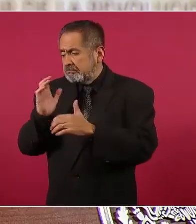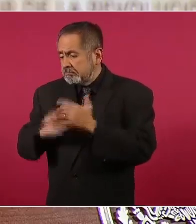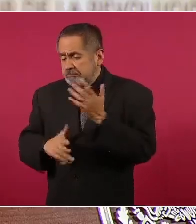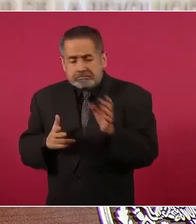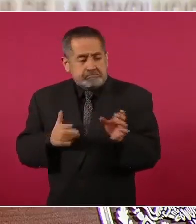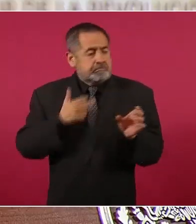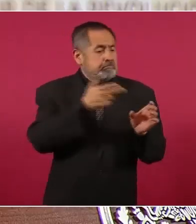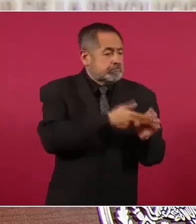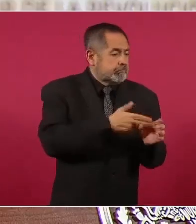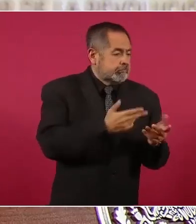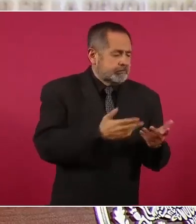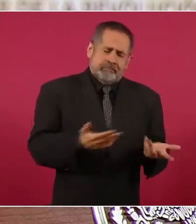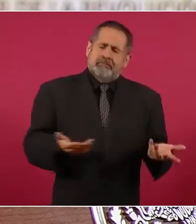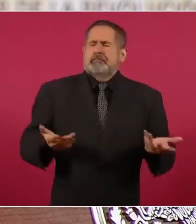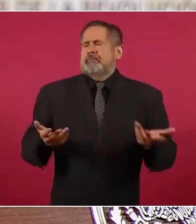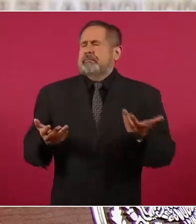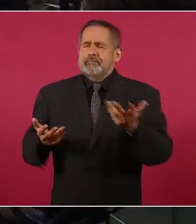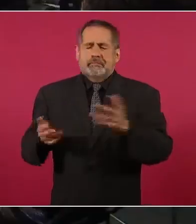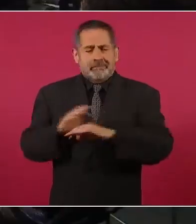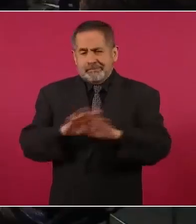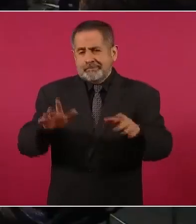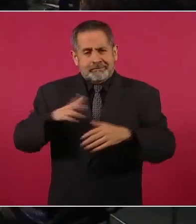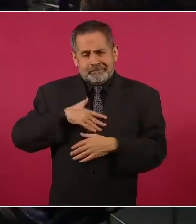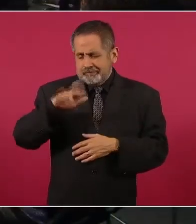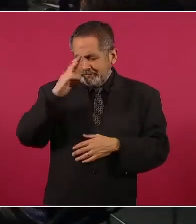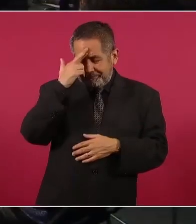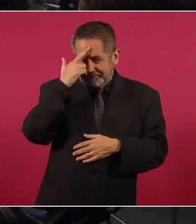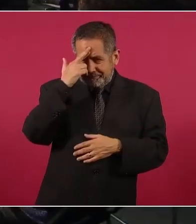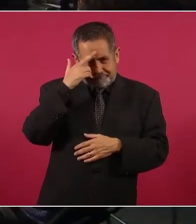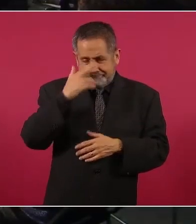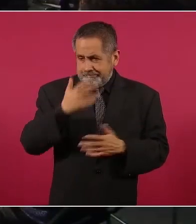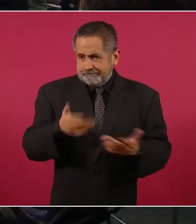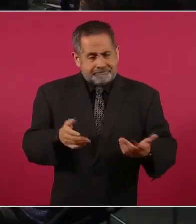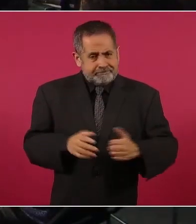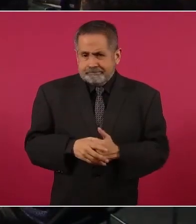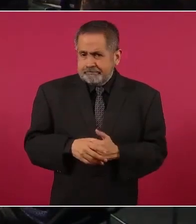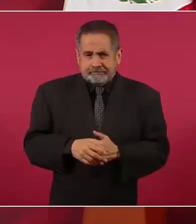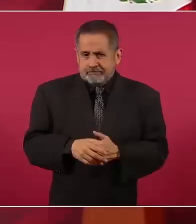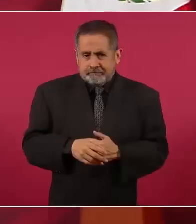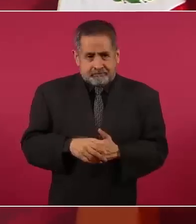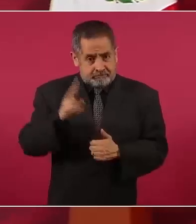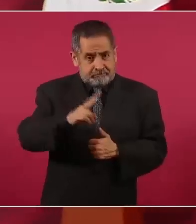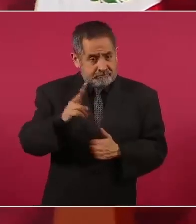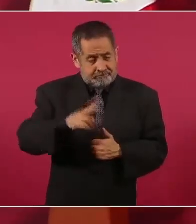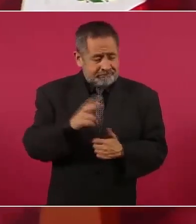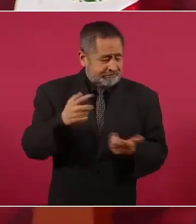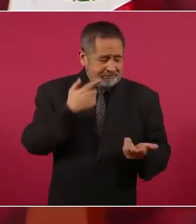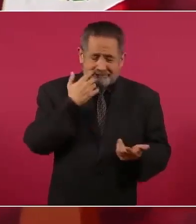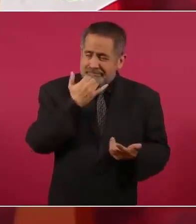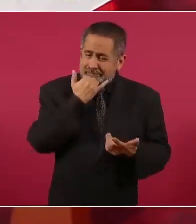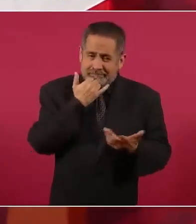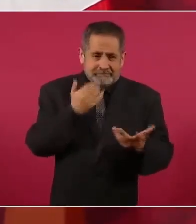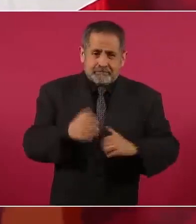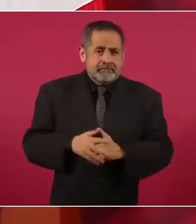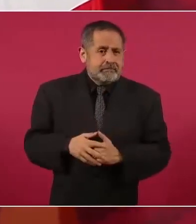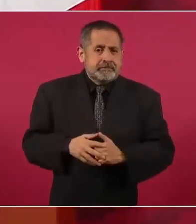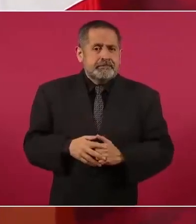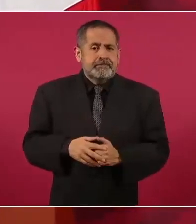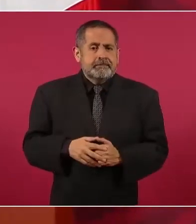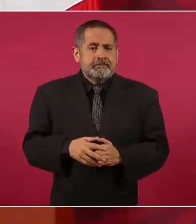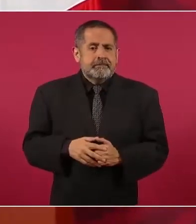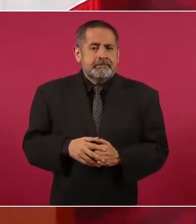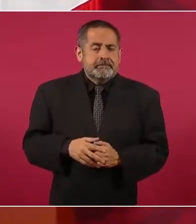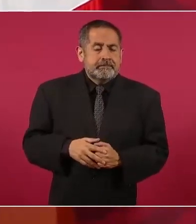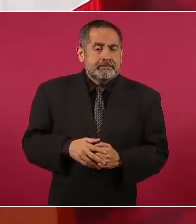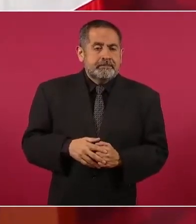Yo siempre recuerdo, porque es real, de que en algunos casos,